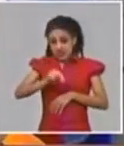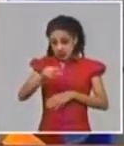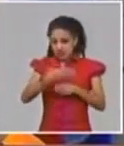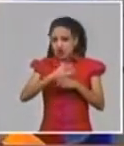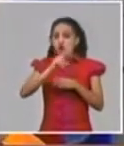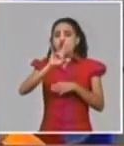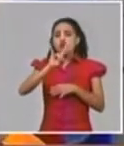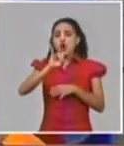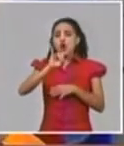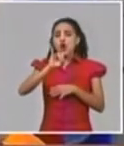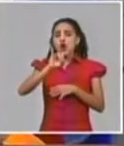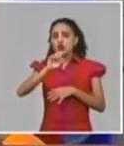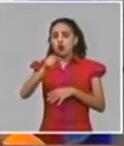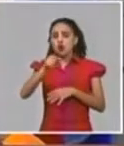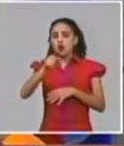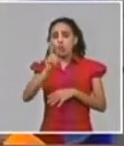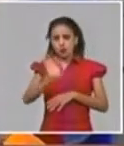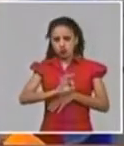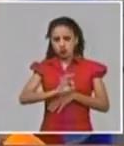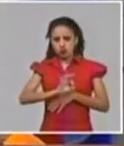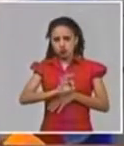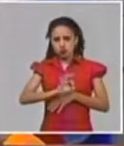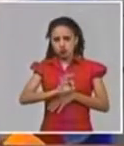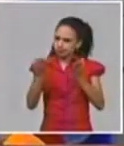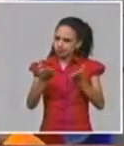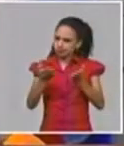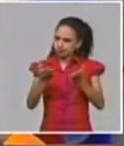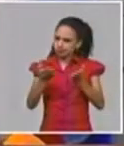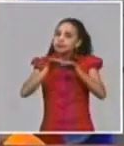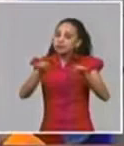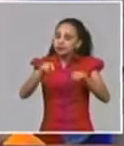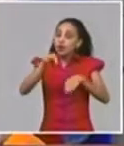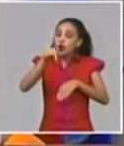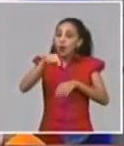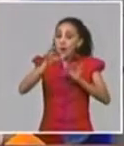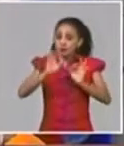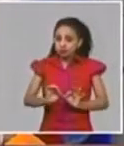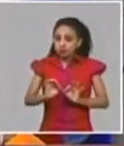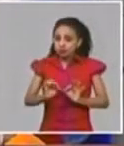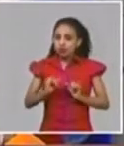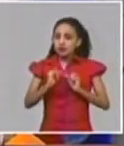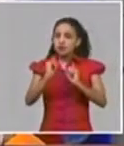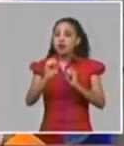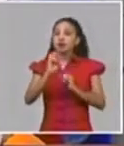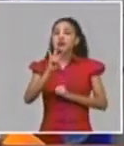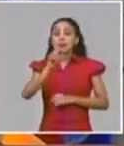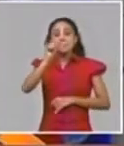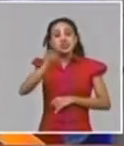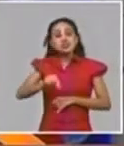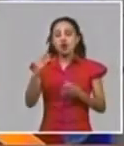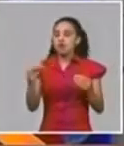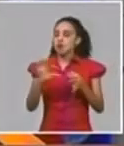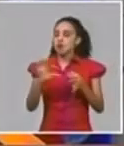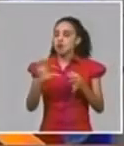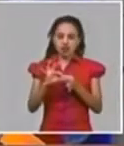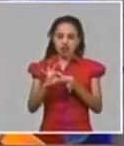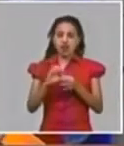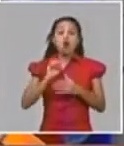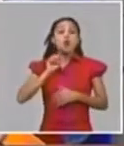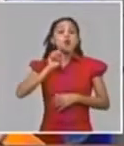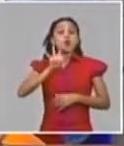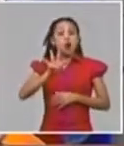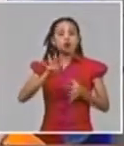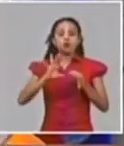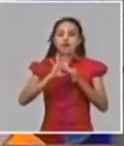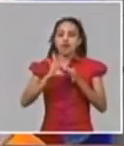,2% tienen una evolución estable y hoy específicamente reportamos tres pacientes en estado crítico y cuatro de grave es decir que